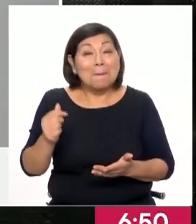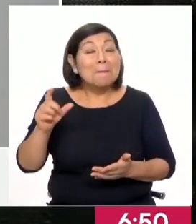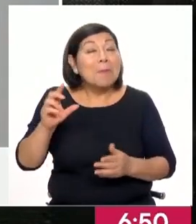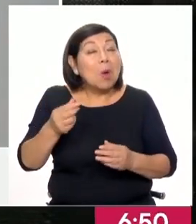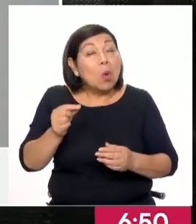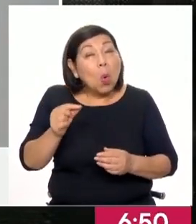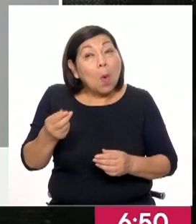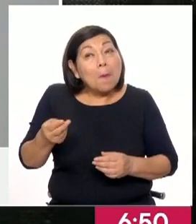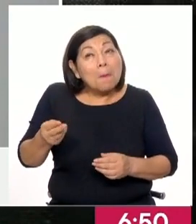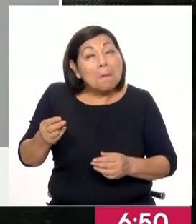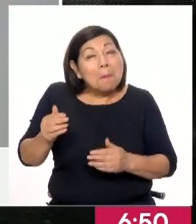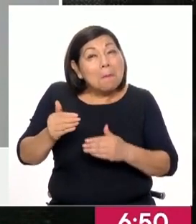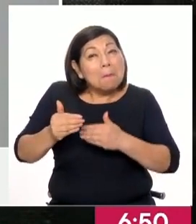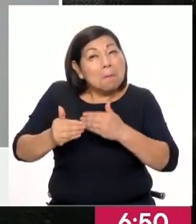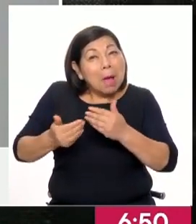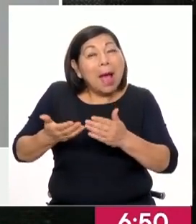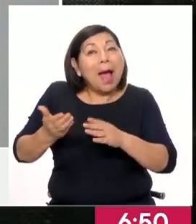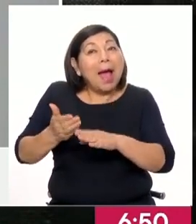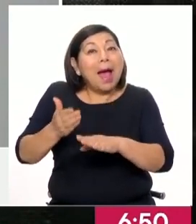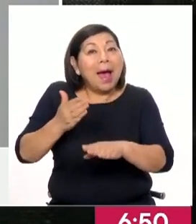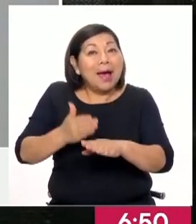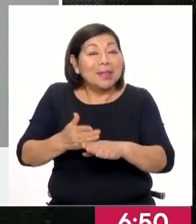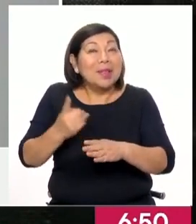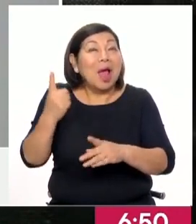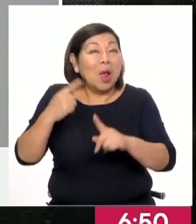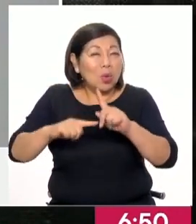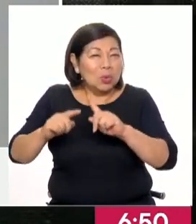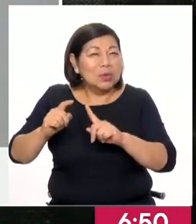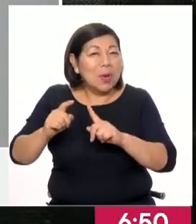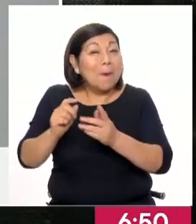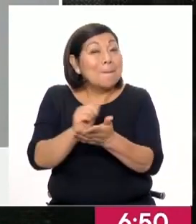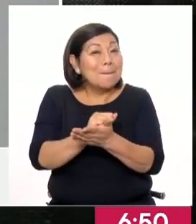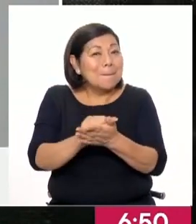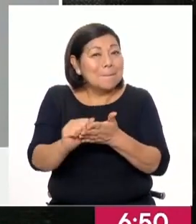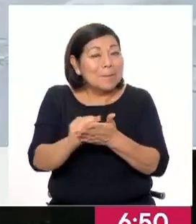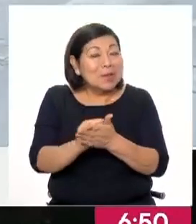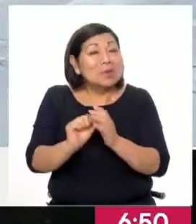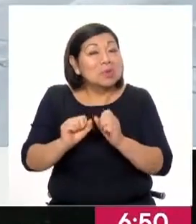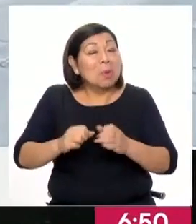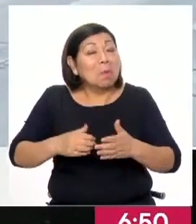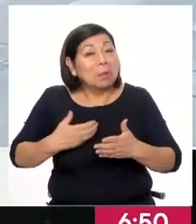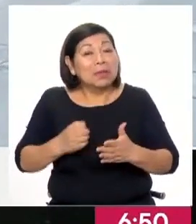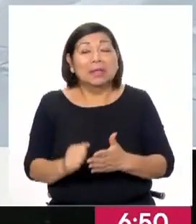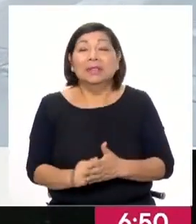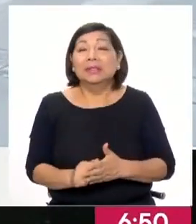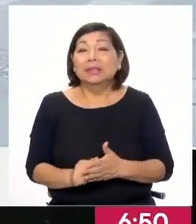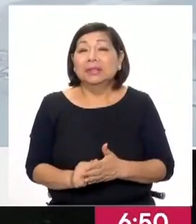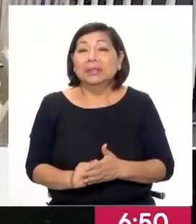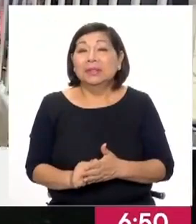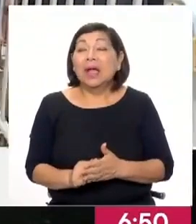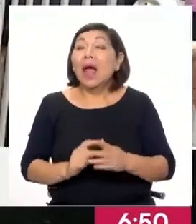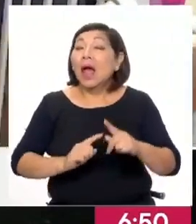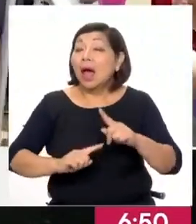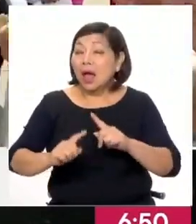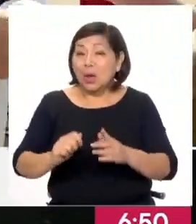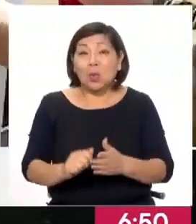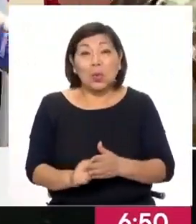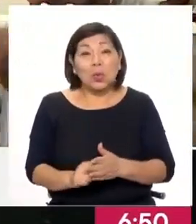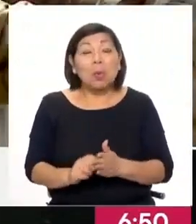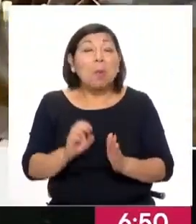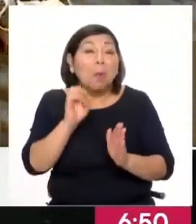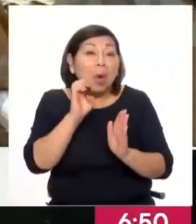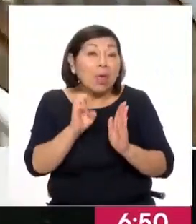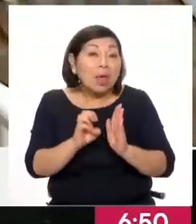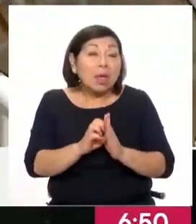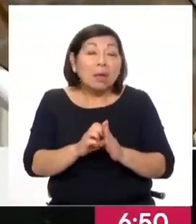suben menos rápido que hace unos meses, ¿no? Pero puede ser incluso que algunos, ¿no? Como, por ejemplo,